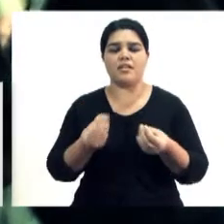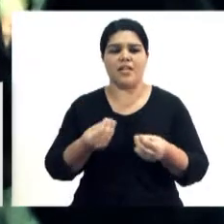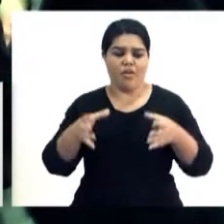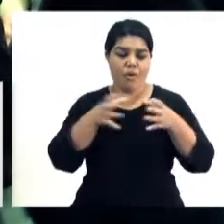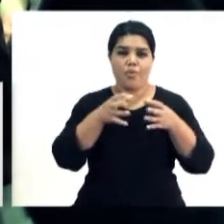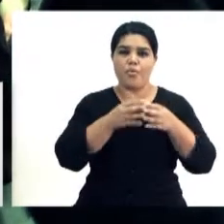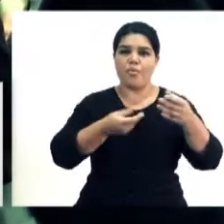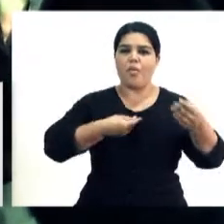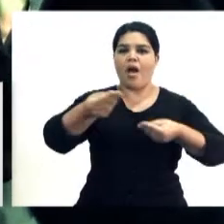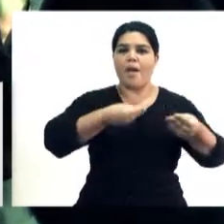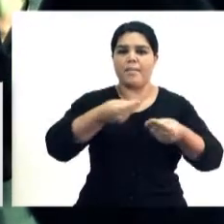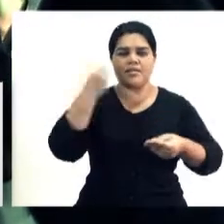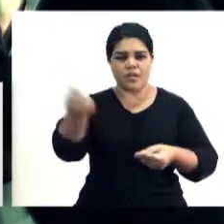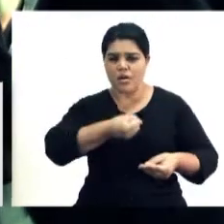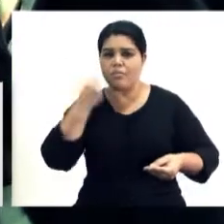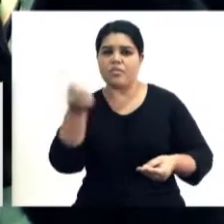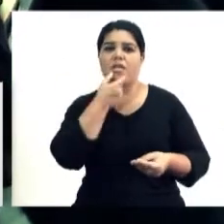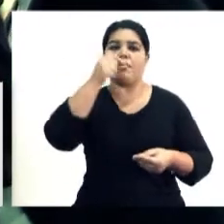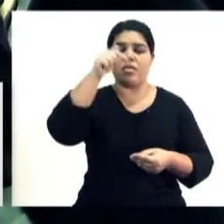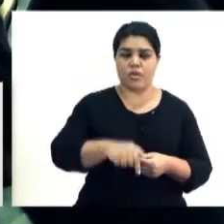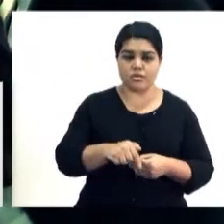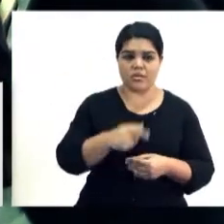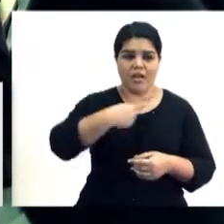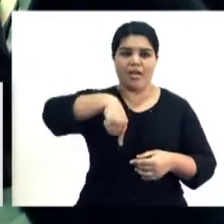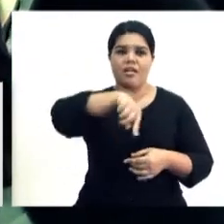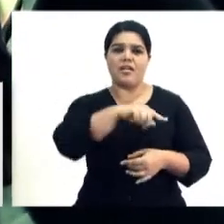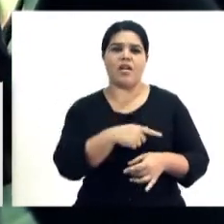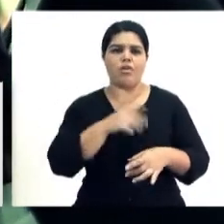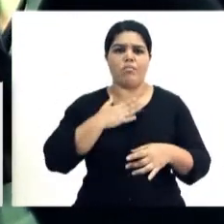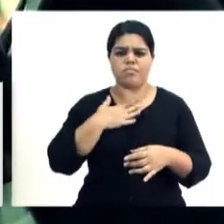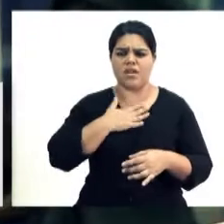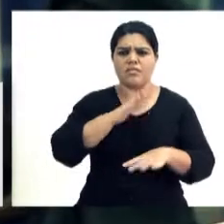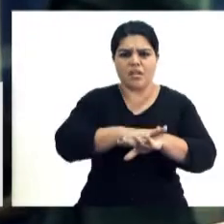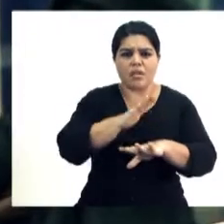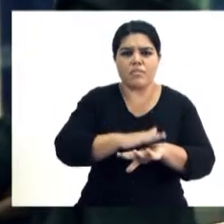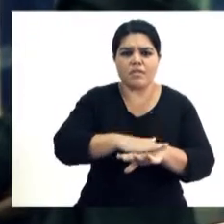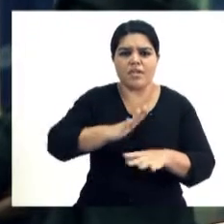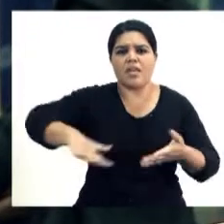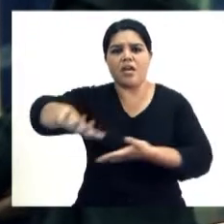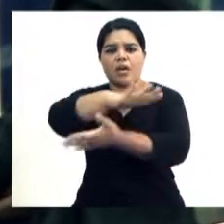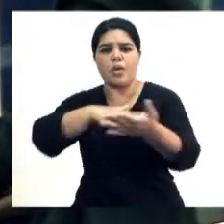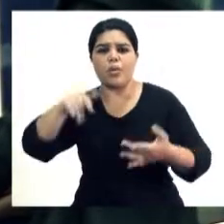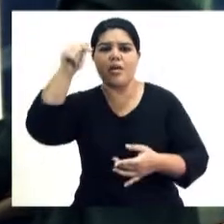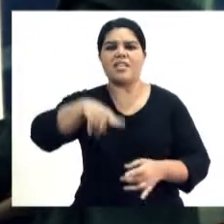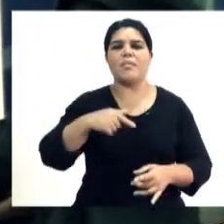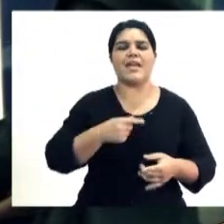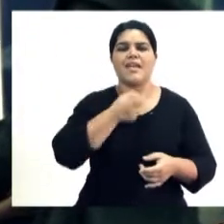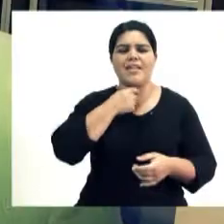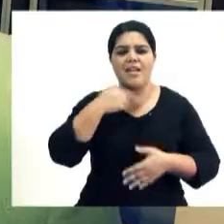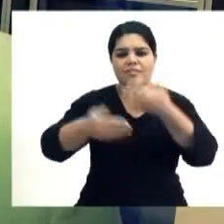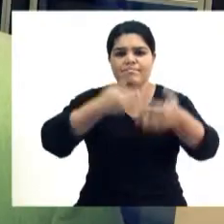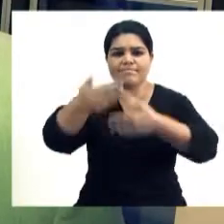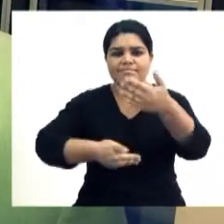grupo de empresarios de primer nivel de la provincia de Mendoza que comprometidos con el medio y comprometidos con el desarrollo emprendedor de la